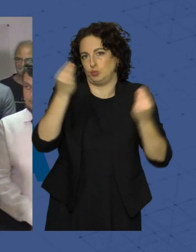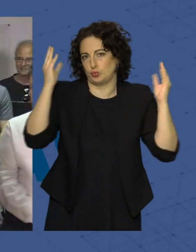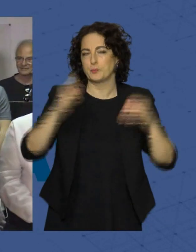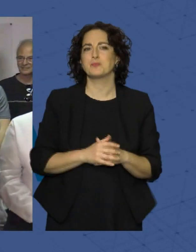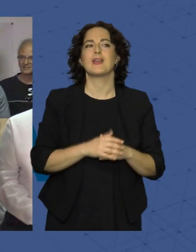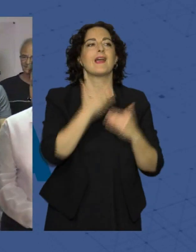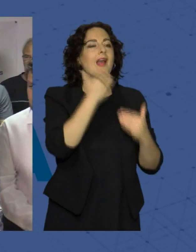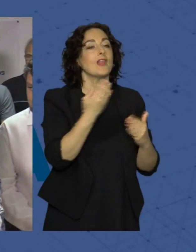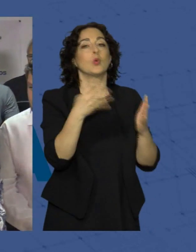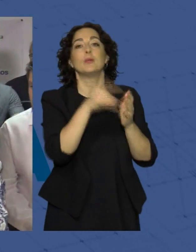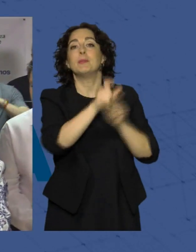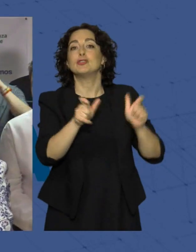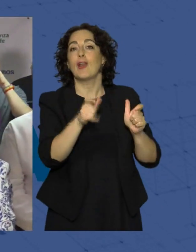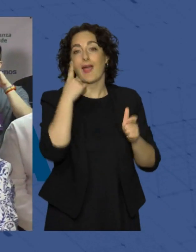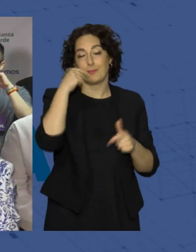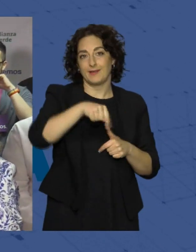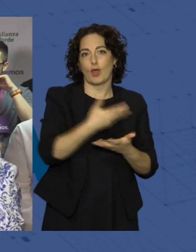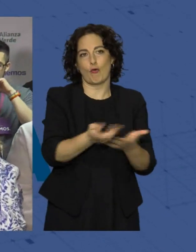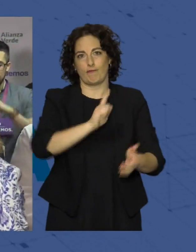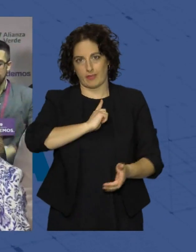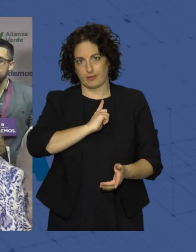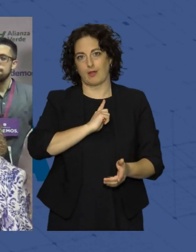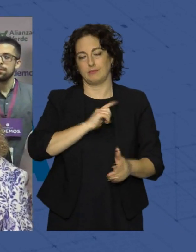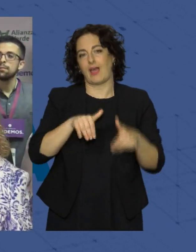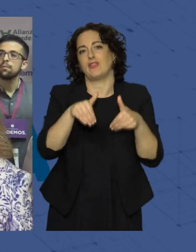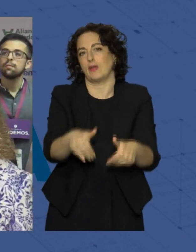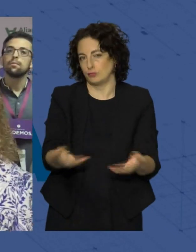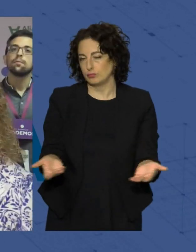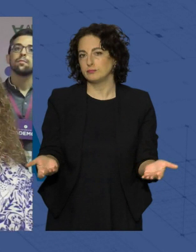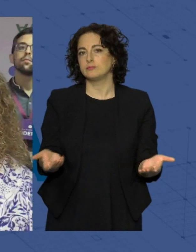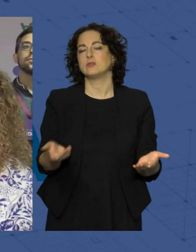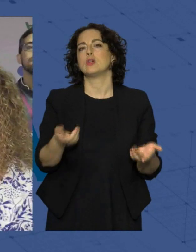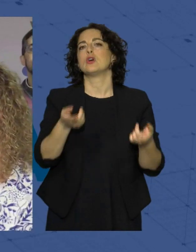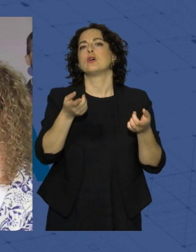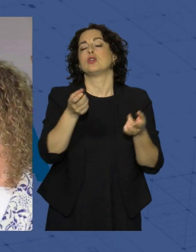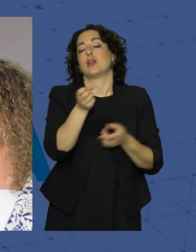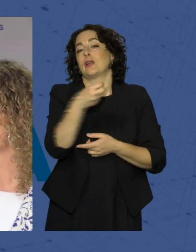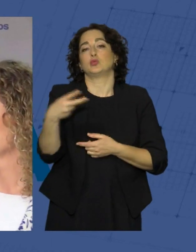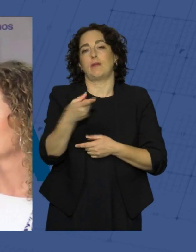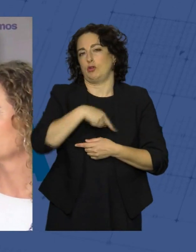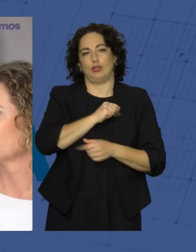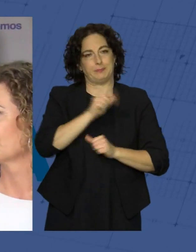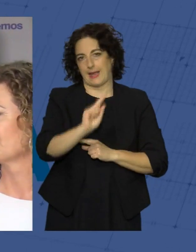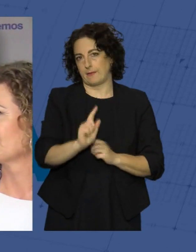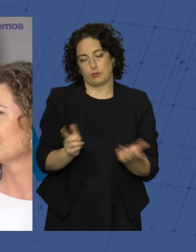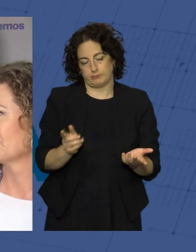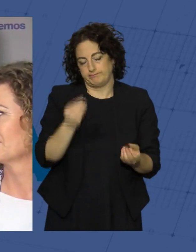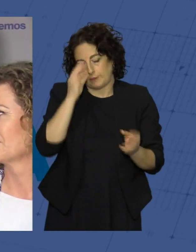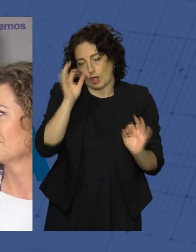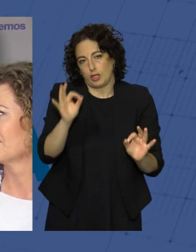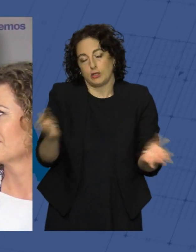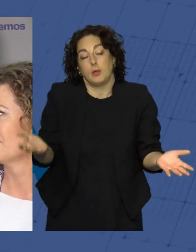.000 almerienses que han depositado su confianza en esta candidatura. No son evidentemente los resultados que nosotros esperábamos, pero bueno,